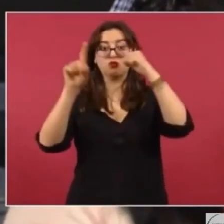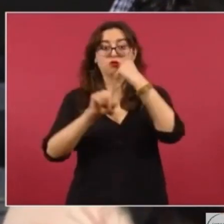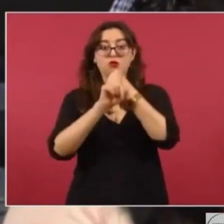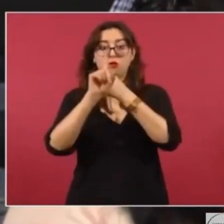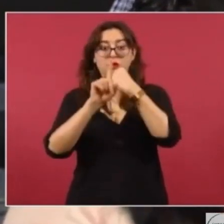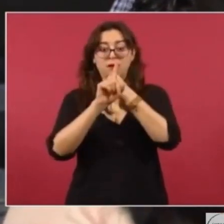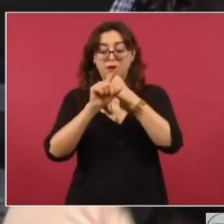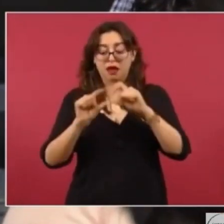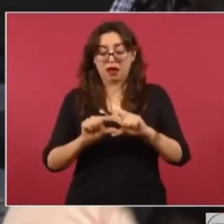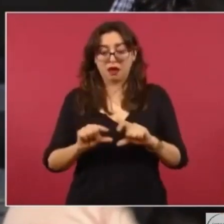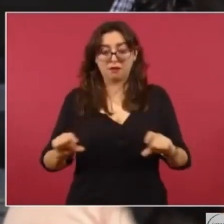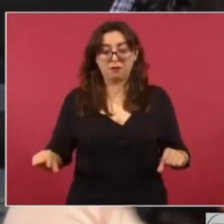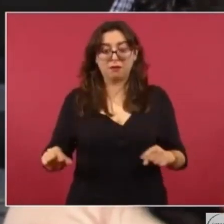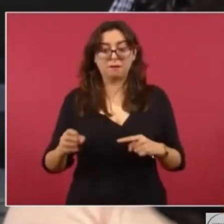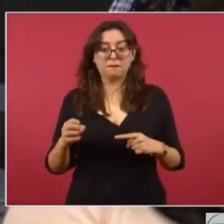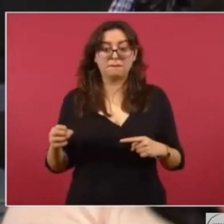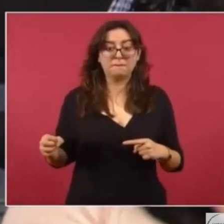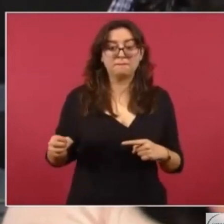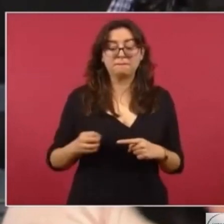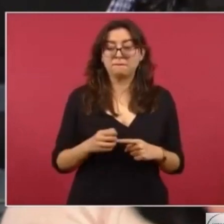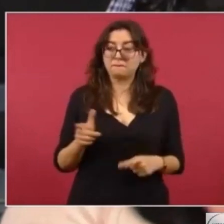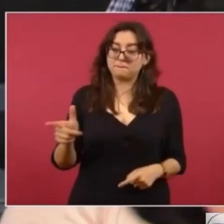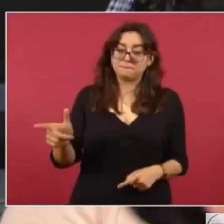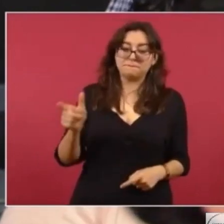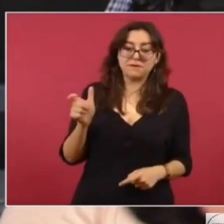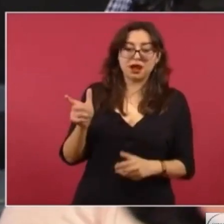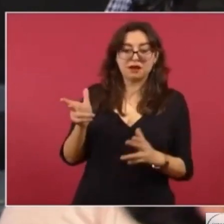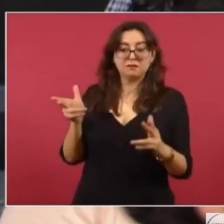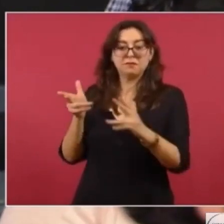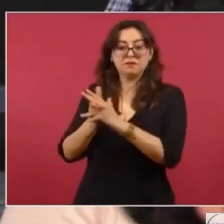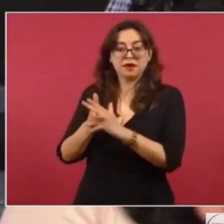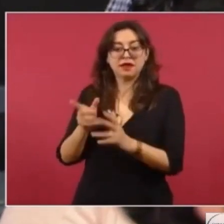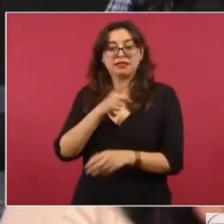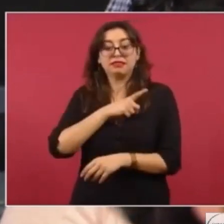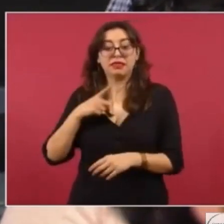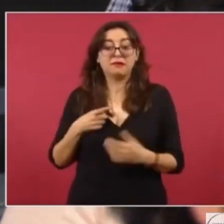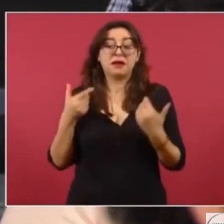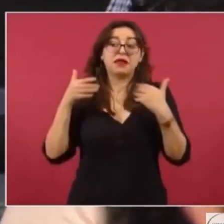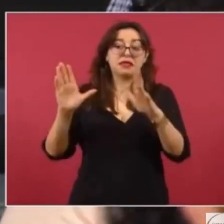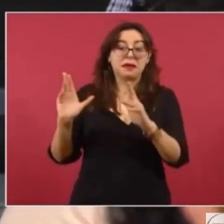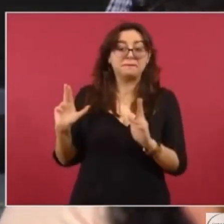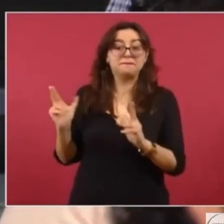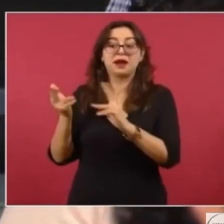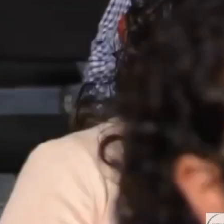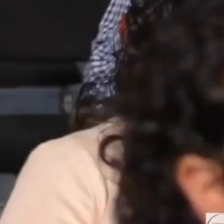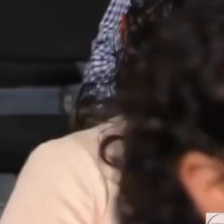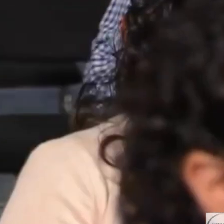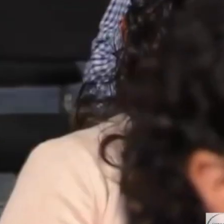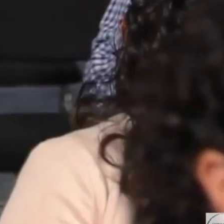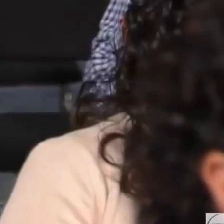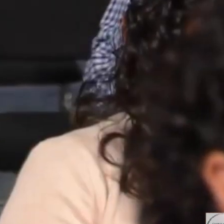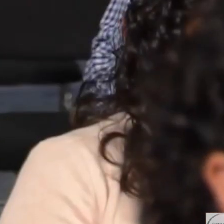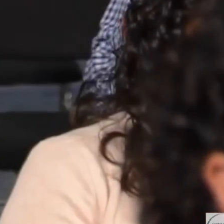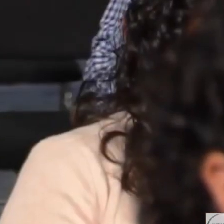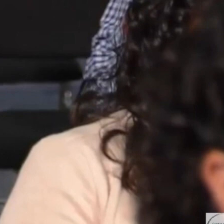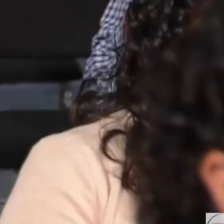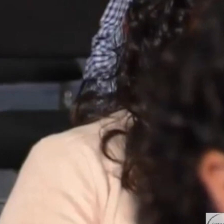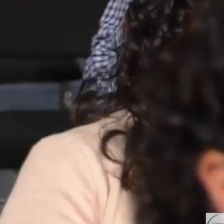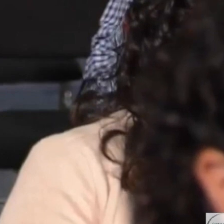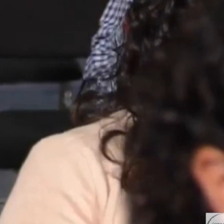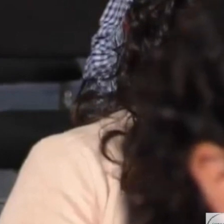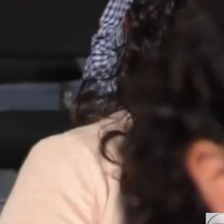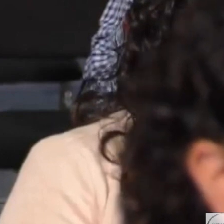de una bala con la frase La solución. Y por la Asociación de Jueces y de Magistrados Federales,